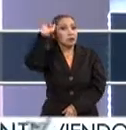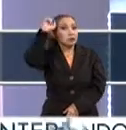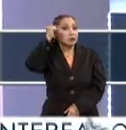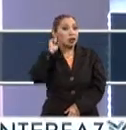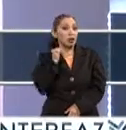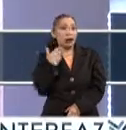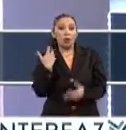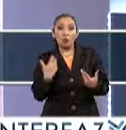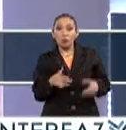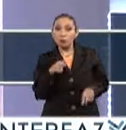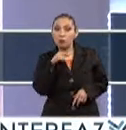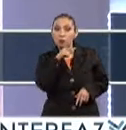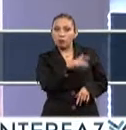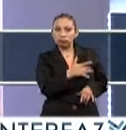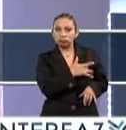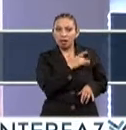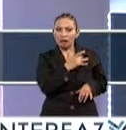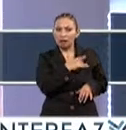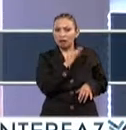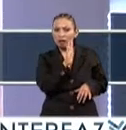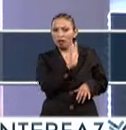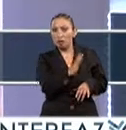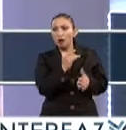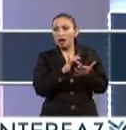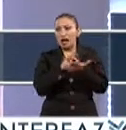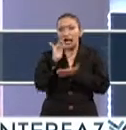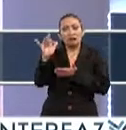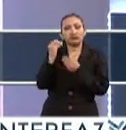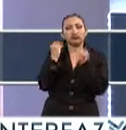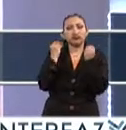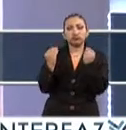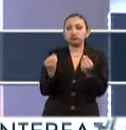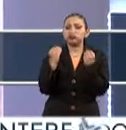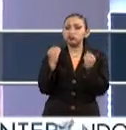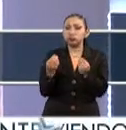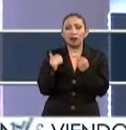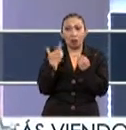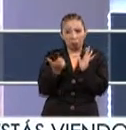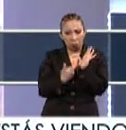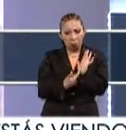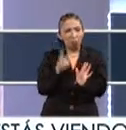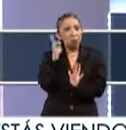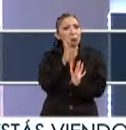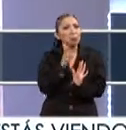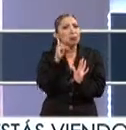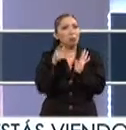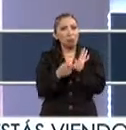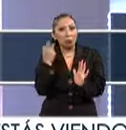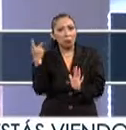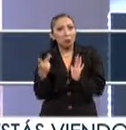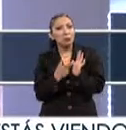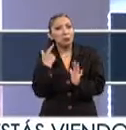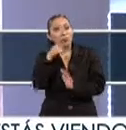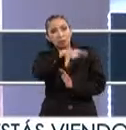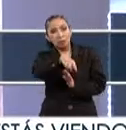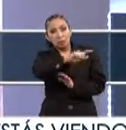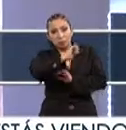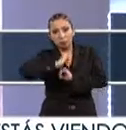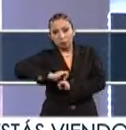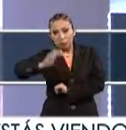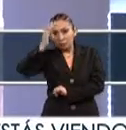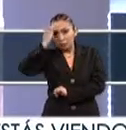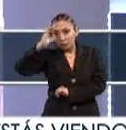se siente no solamente agradecido y ha sido manifiesto por parte de las autoridades